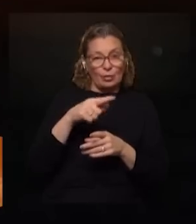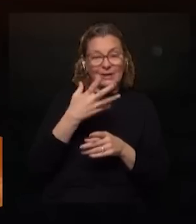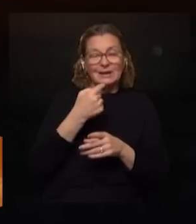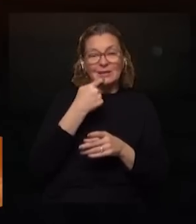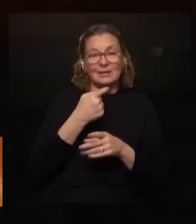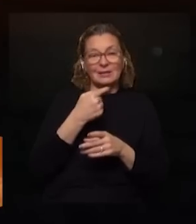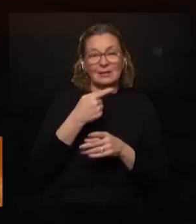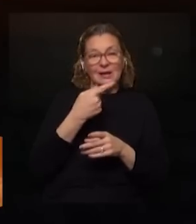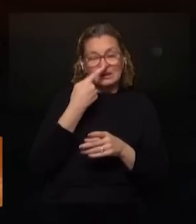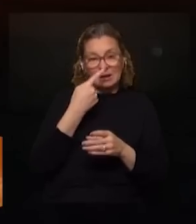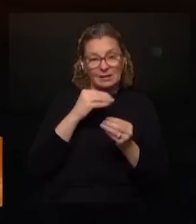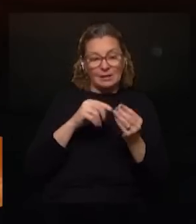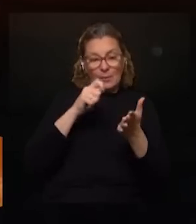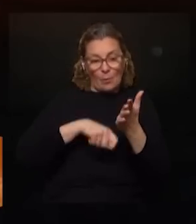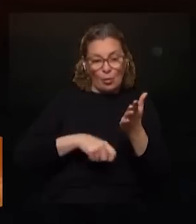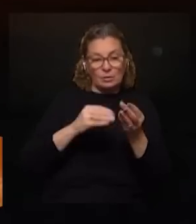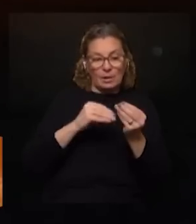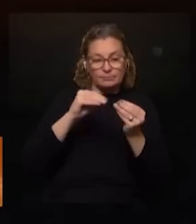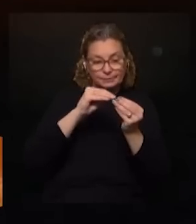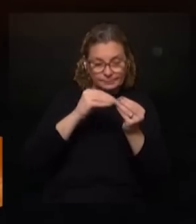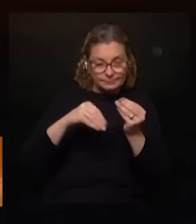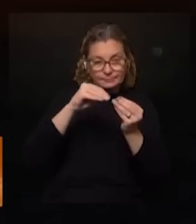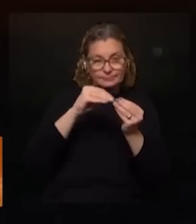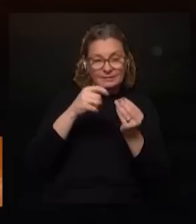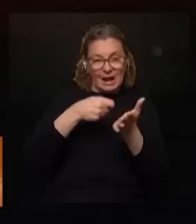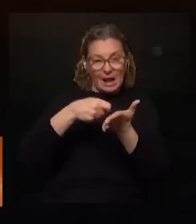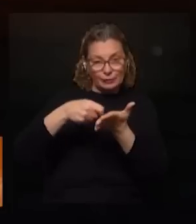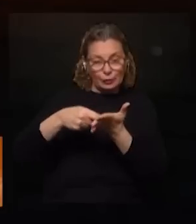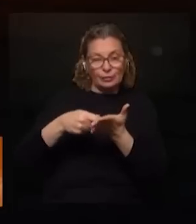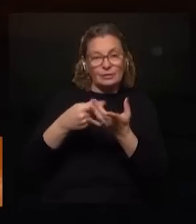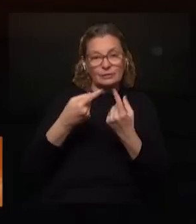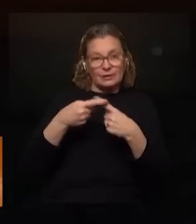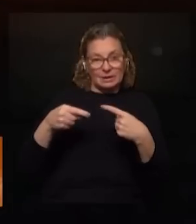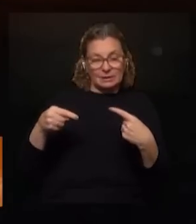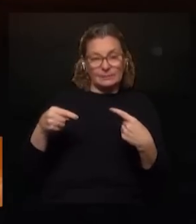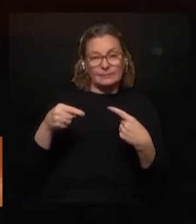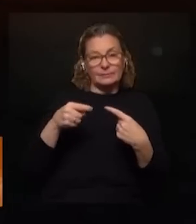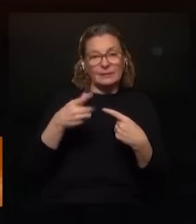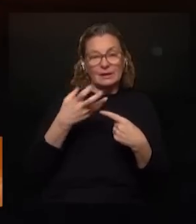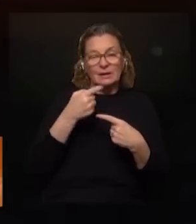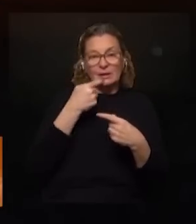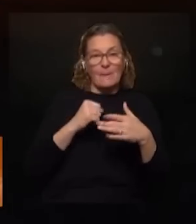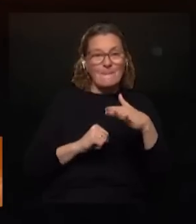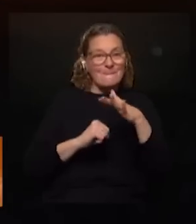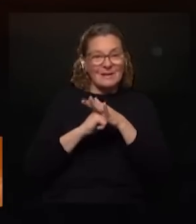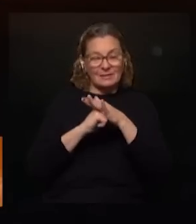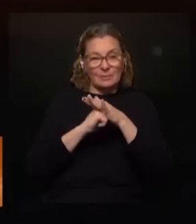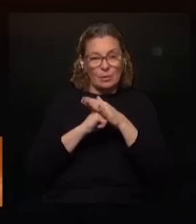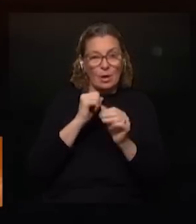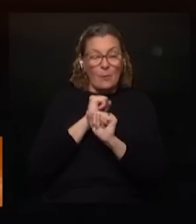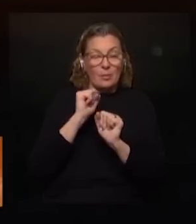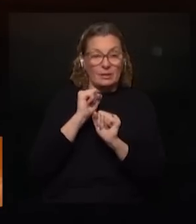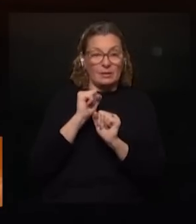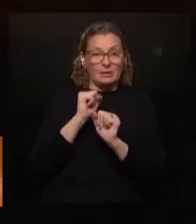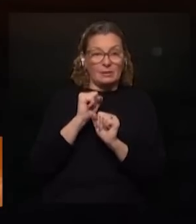intereses multas recargos gastos etcétera es decir el máximo máximo que pueda haber